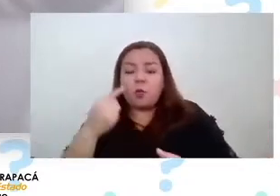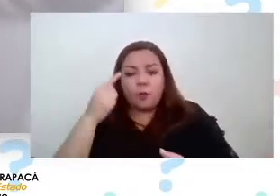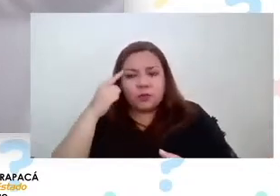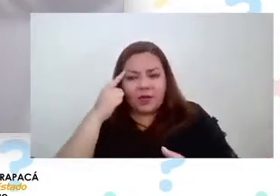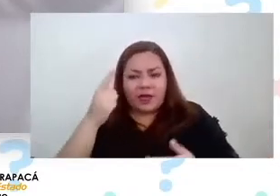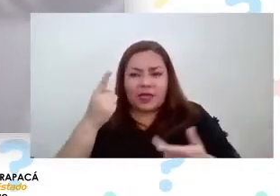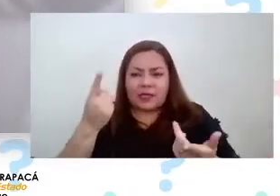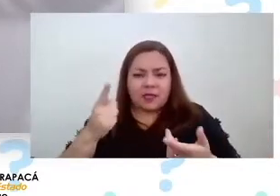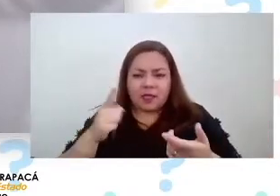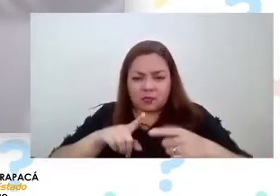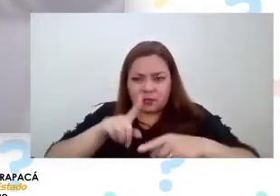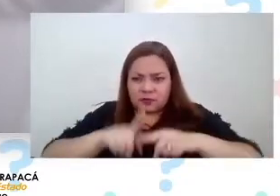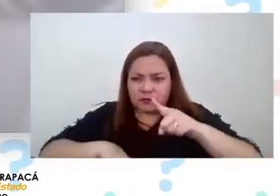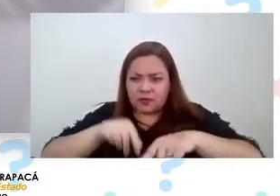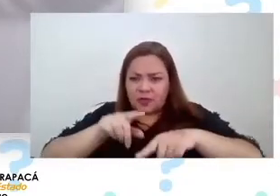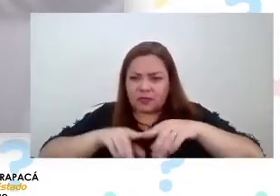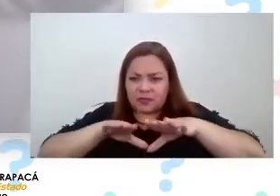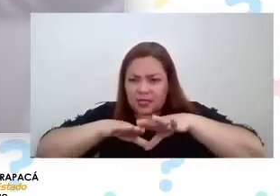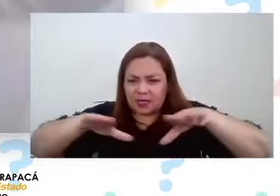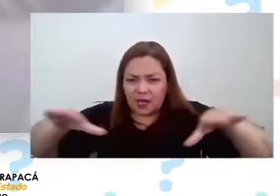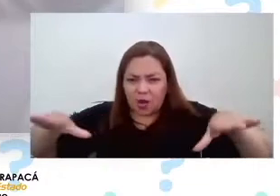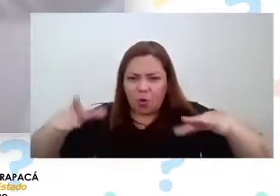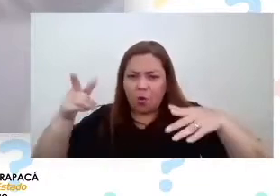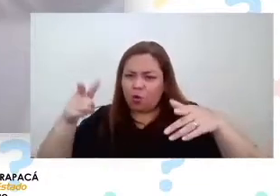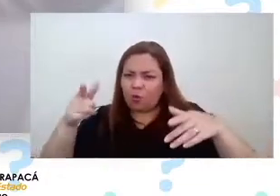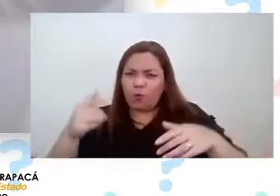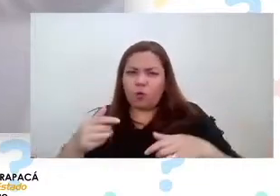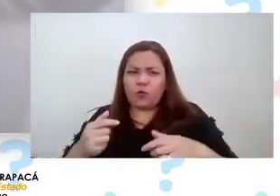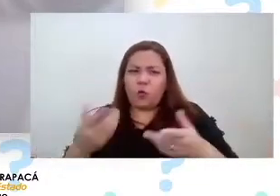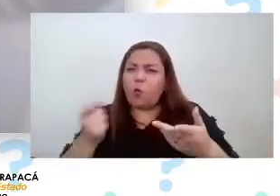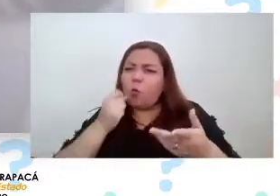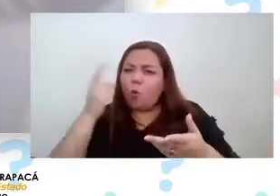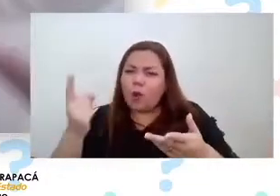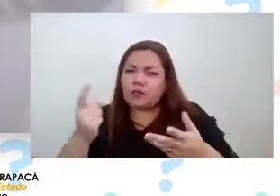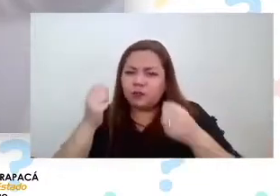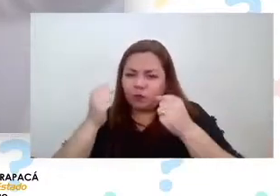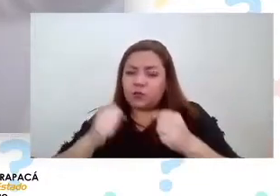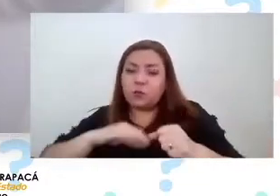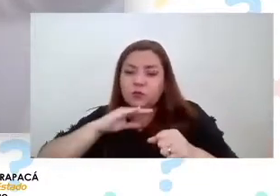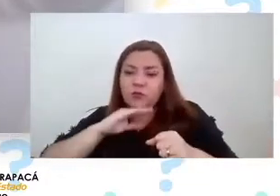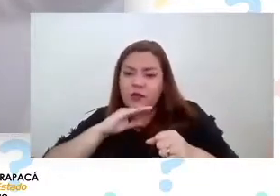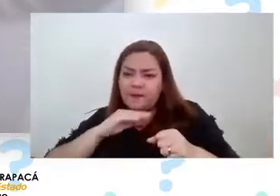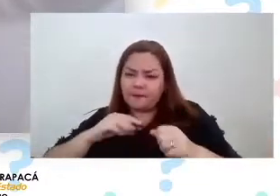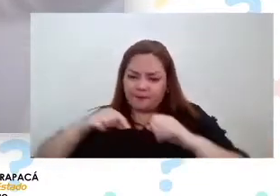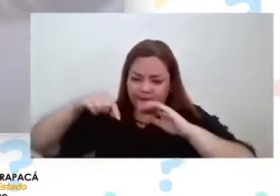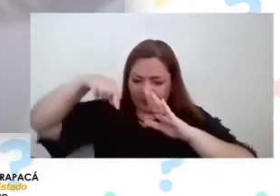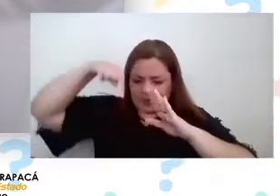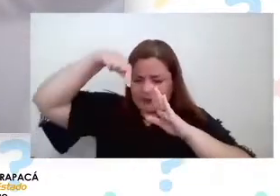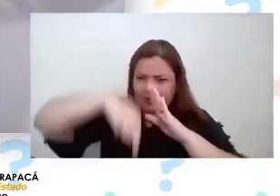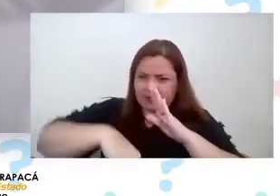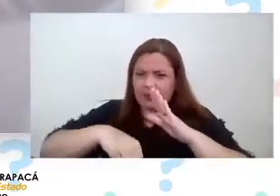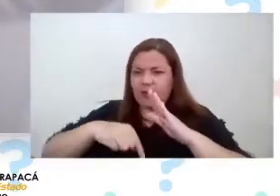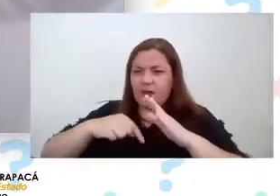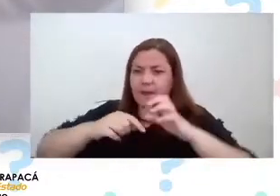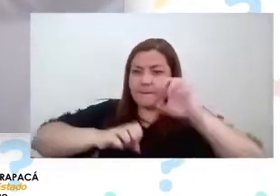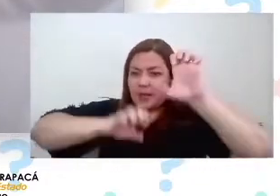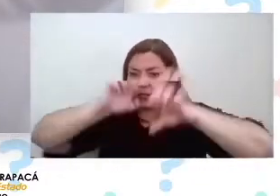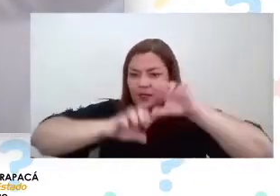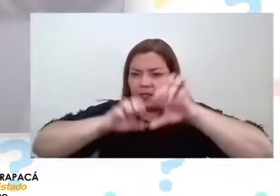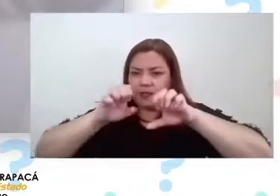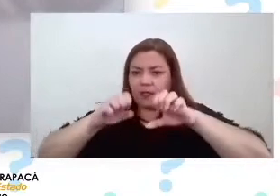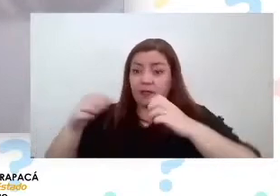podrían utilizar para meter esta máquina como una impresora 3D que hace casa casa en lugares